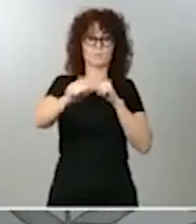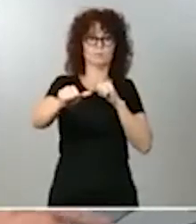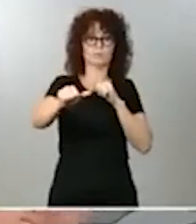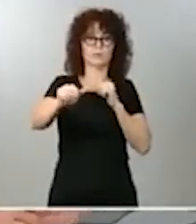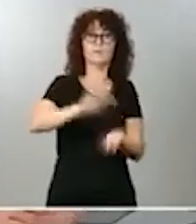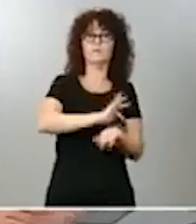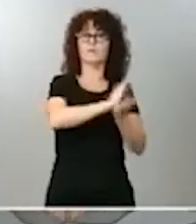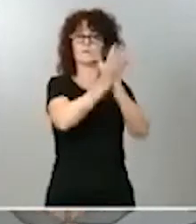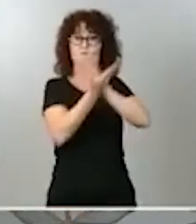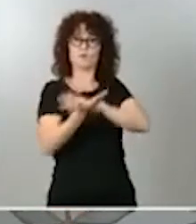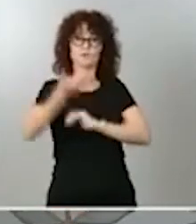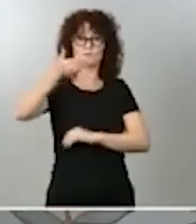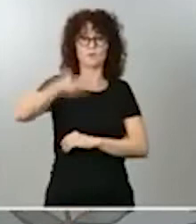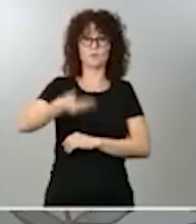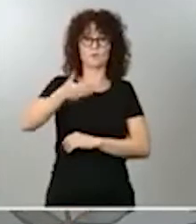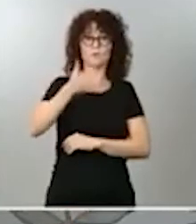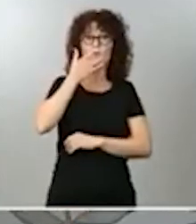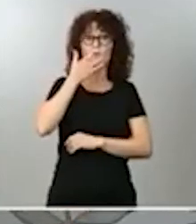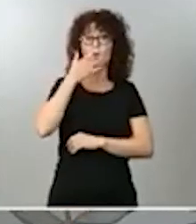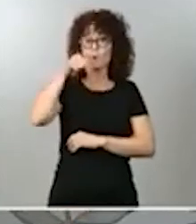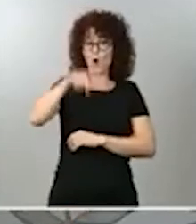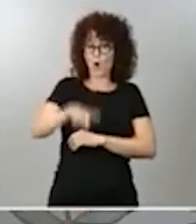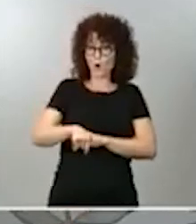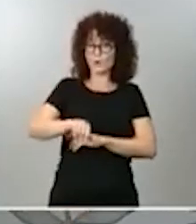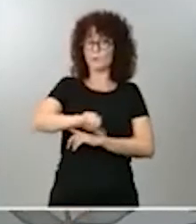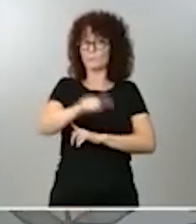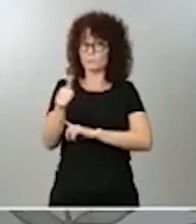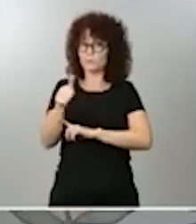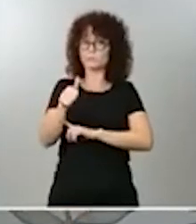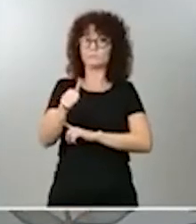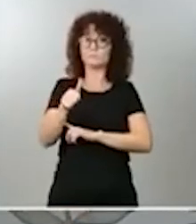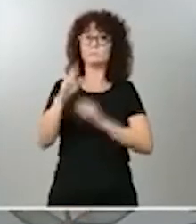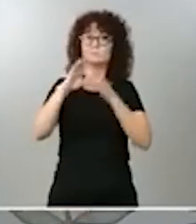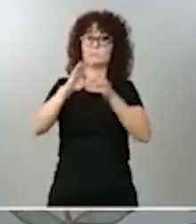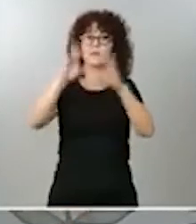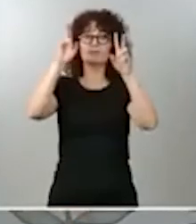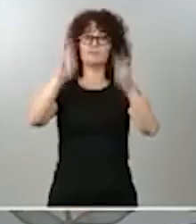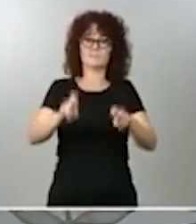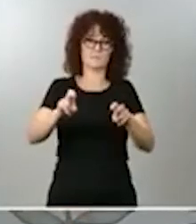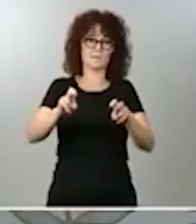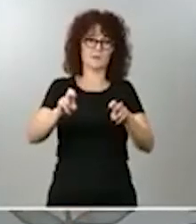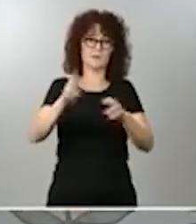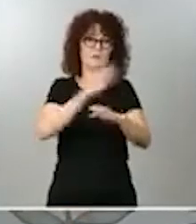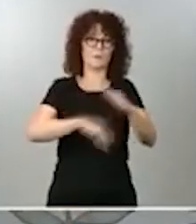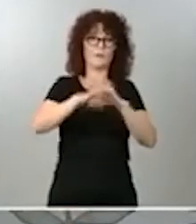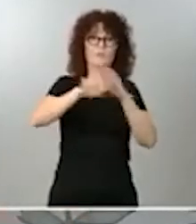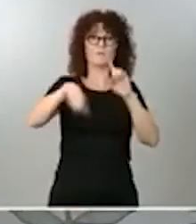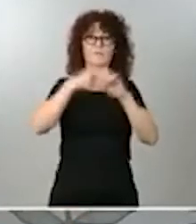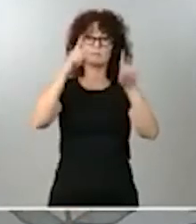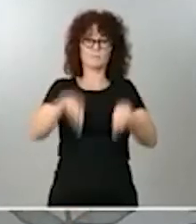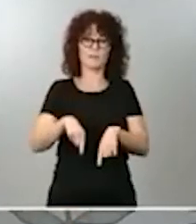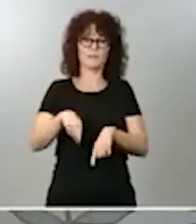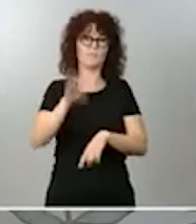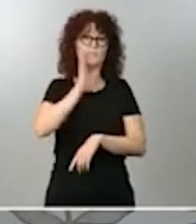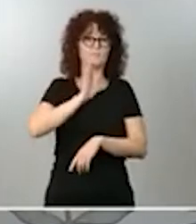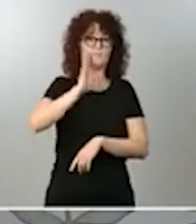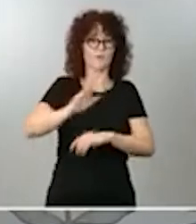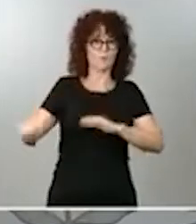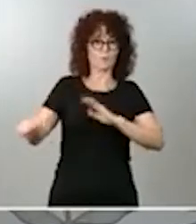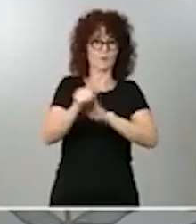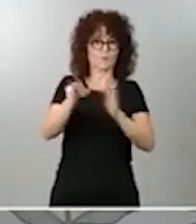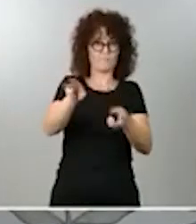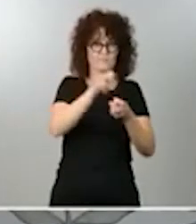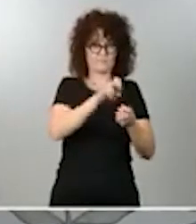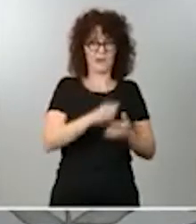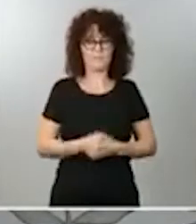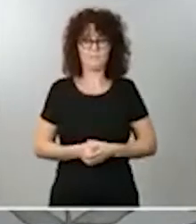en materia de igualdad o en materia de lucha contra el fraude fiscal. Y respecto a la última cuestión, más allá del